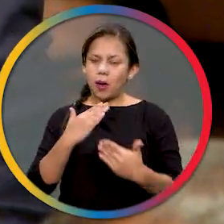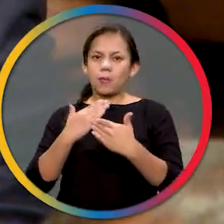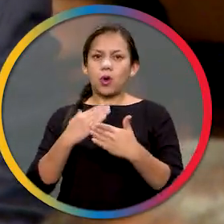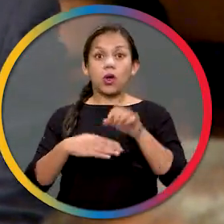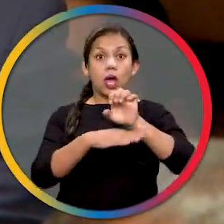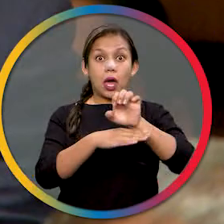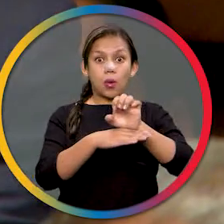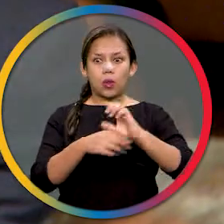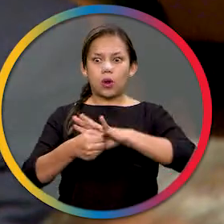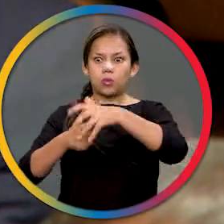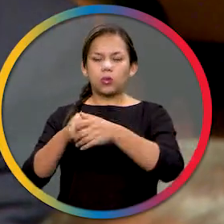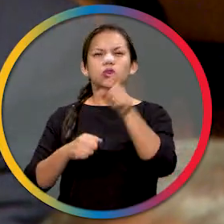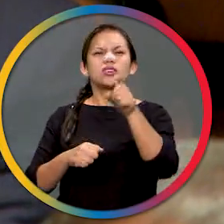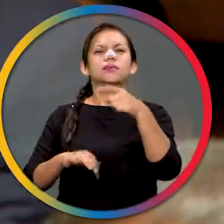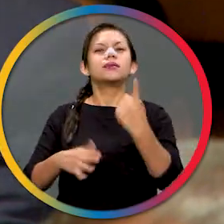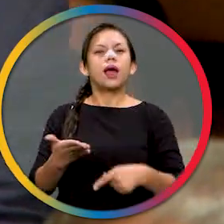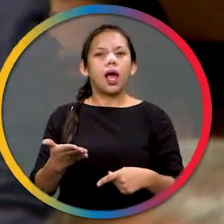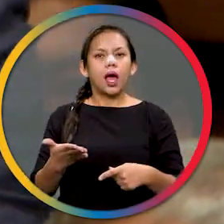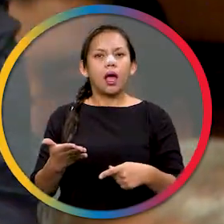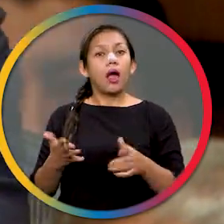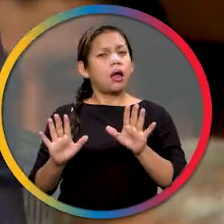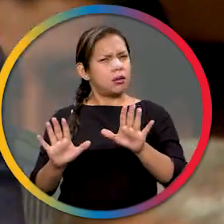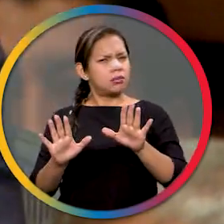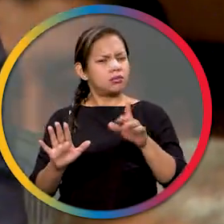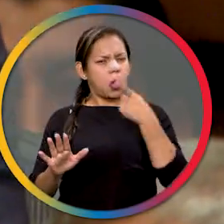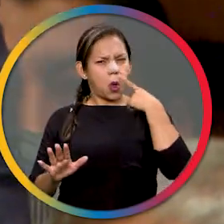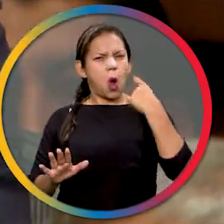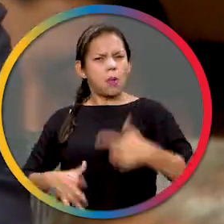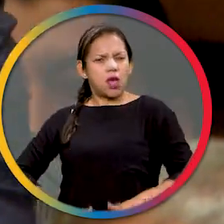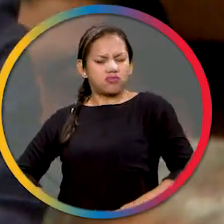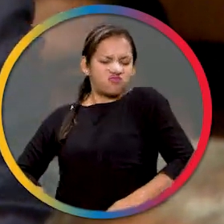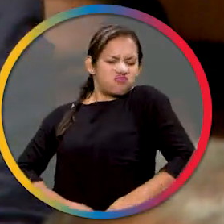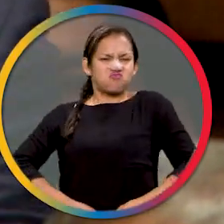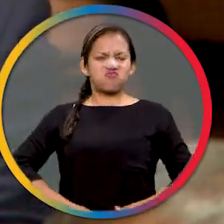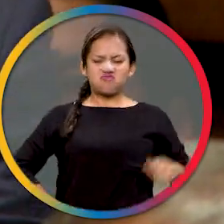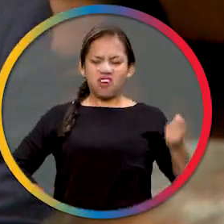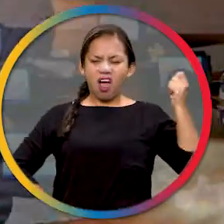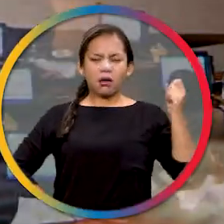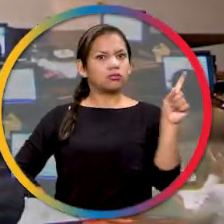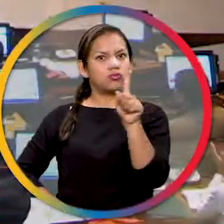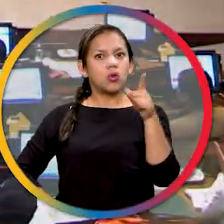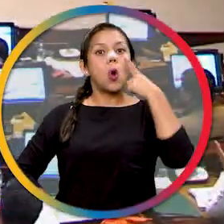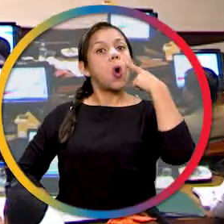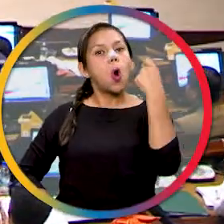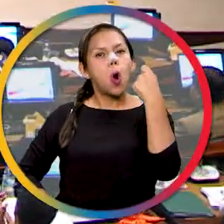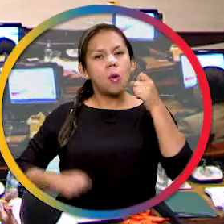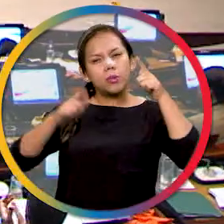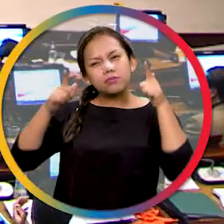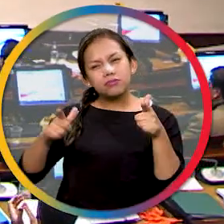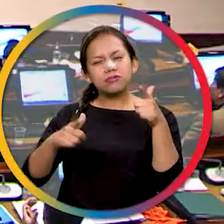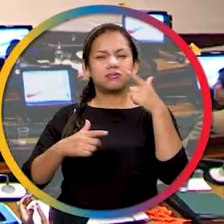El Ecuador y el mundo requiere de menos machos y de más hombres.